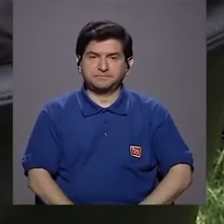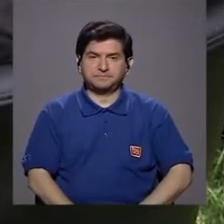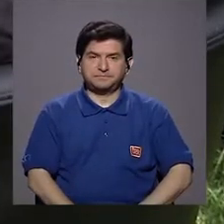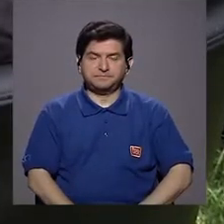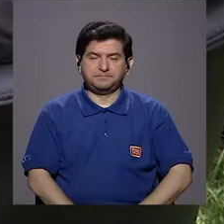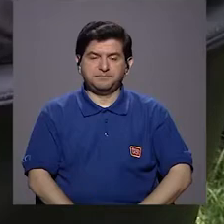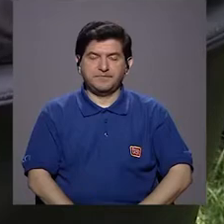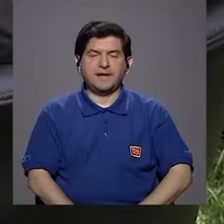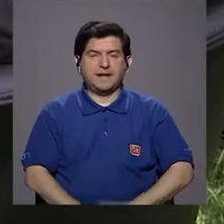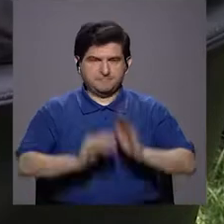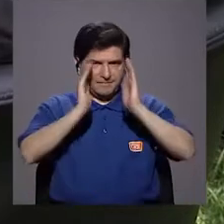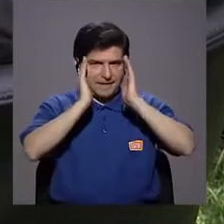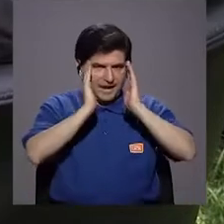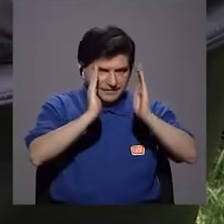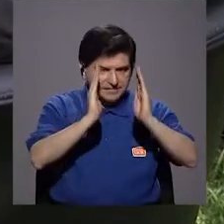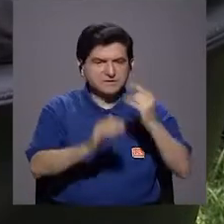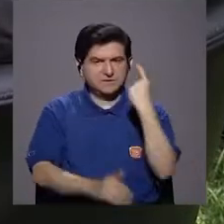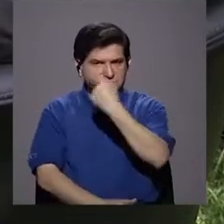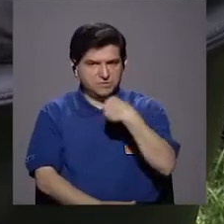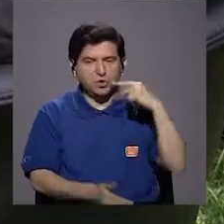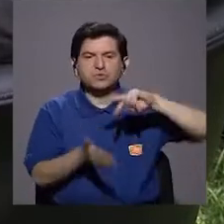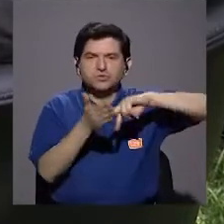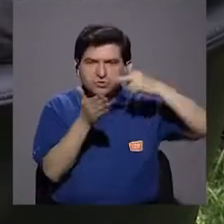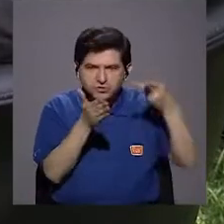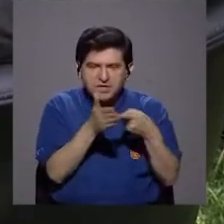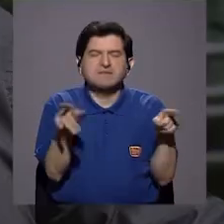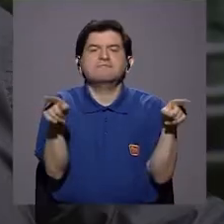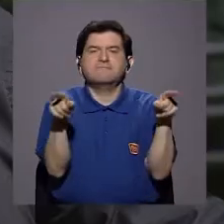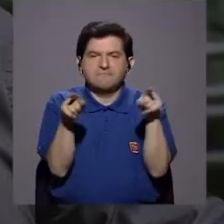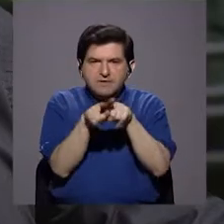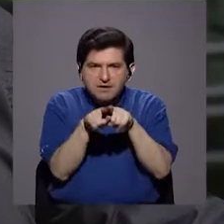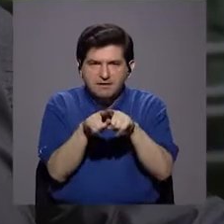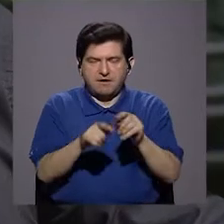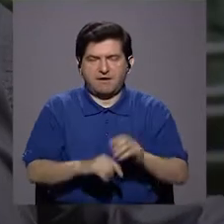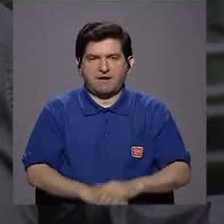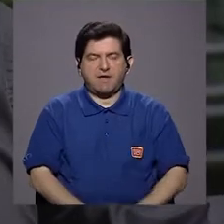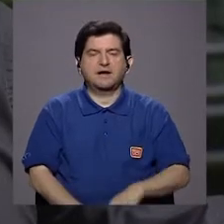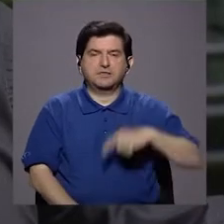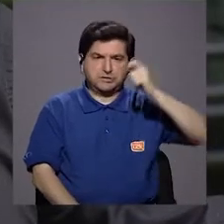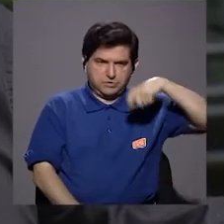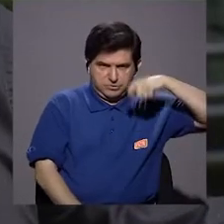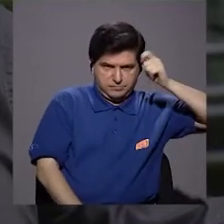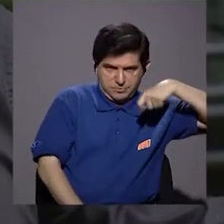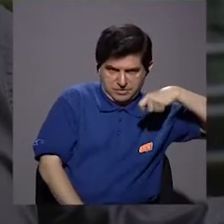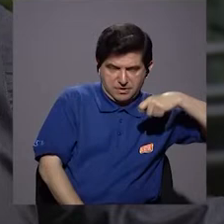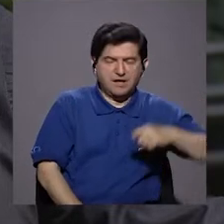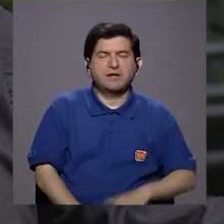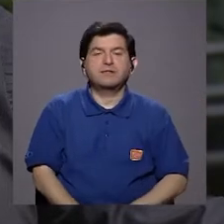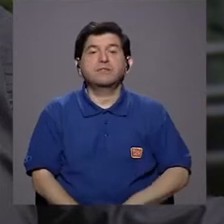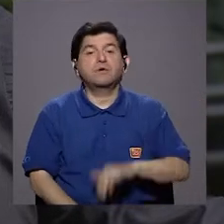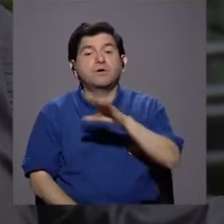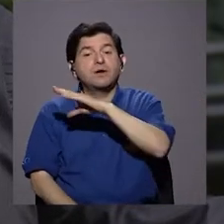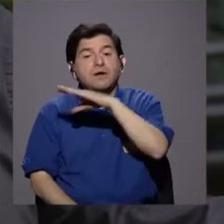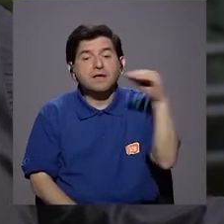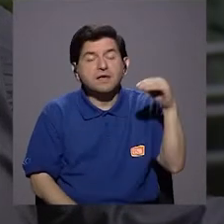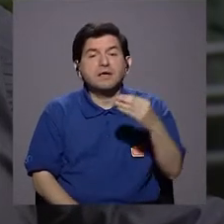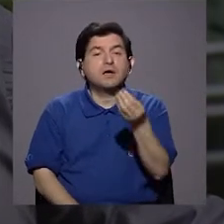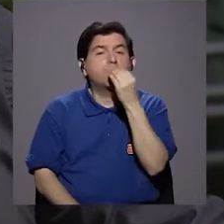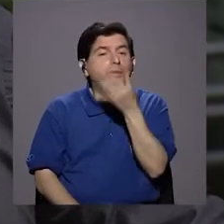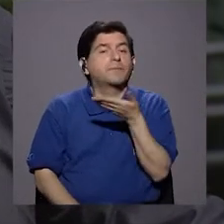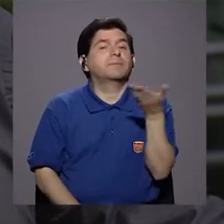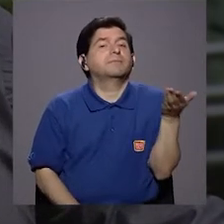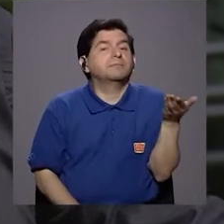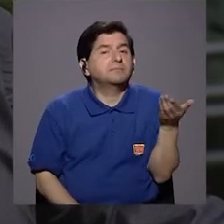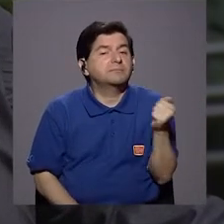Bueno, cuidarse la boca no solamente implica también, diga, el cepillado, ¿no? O sea, sino que también es importante qué comes.